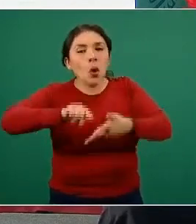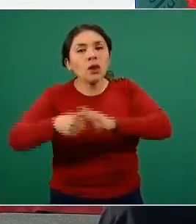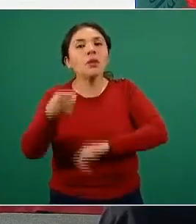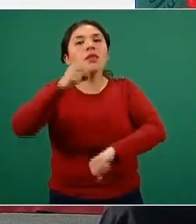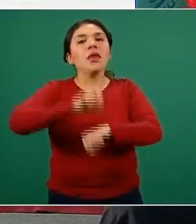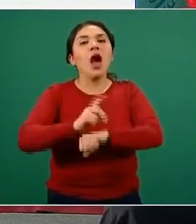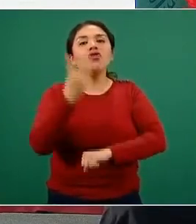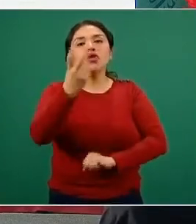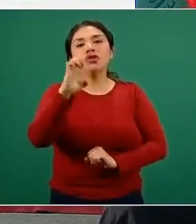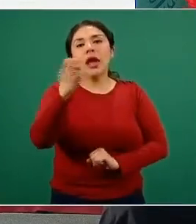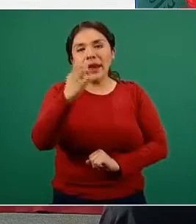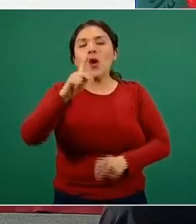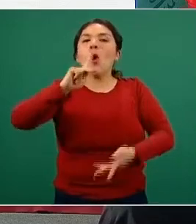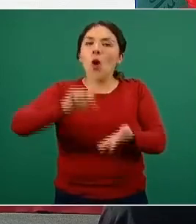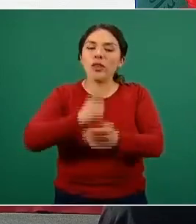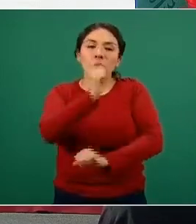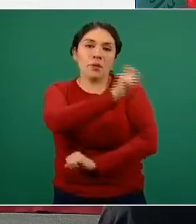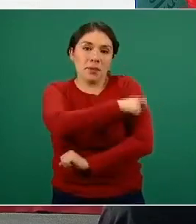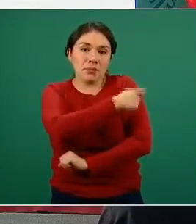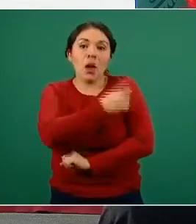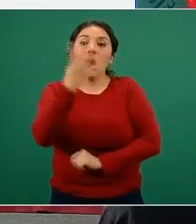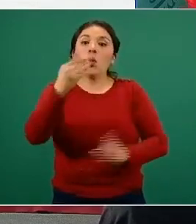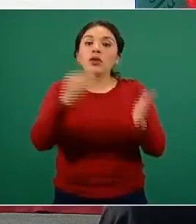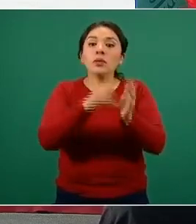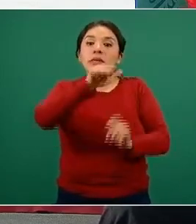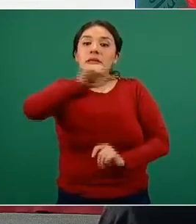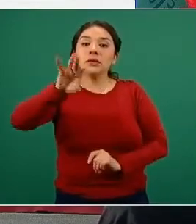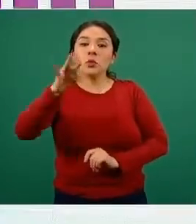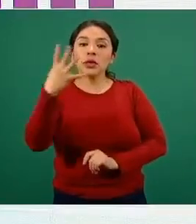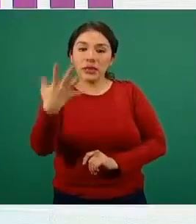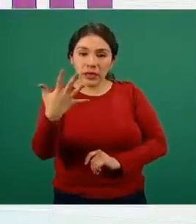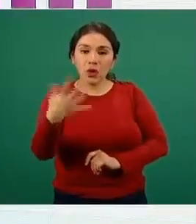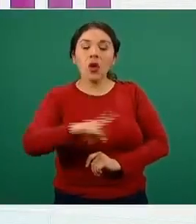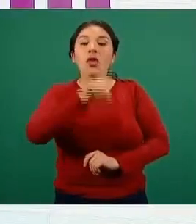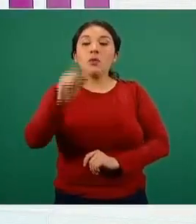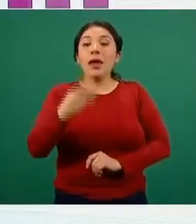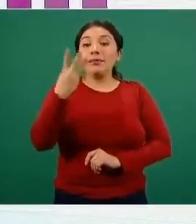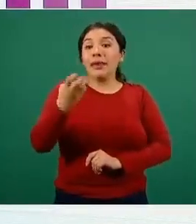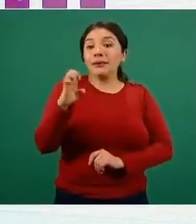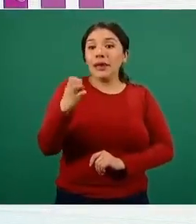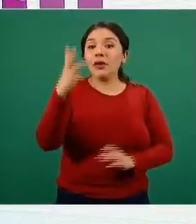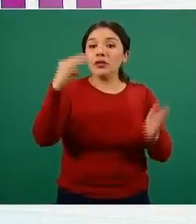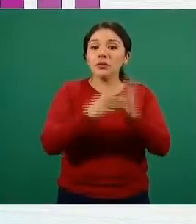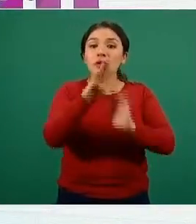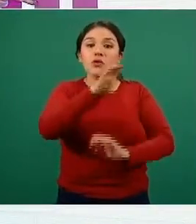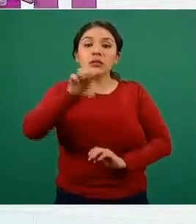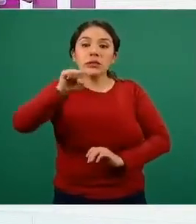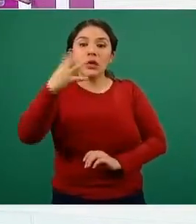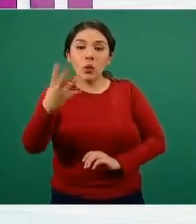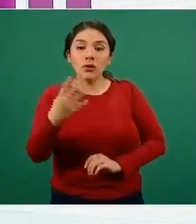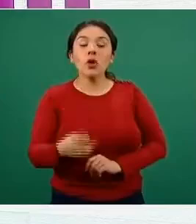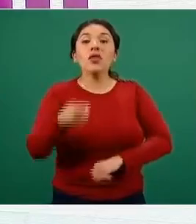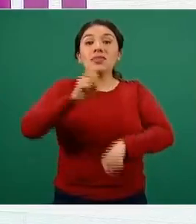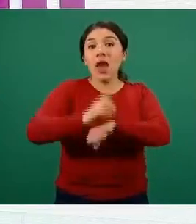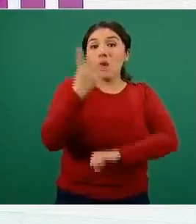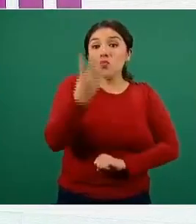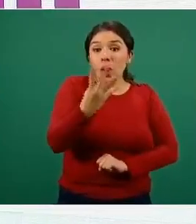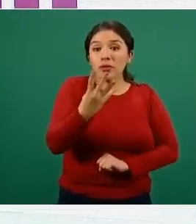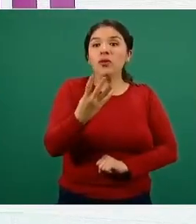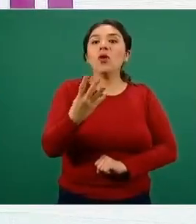2 de enero. Cuatro mil seiscientas cuarenta y cinco. Tres de enero, tres mil novecientas sesenta y cuatro. Cuatro de enero,